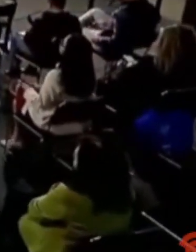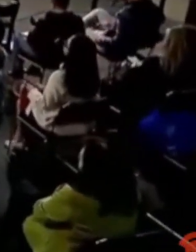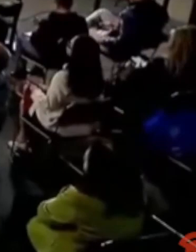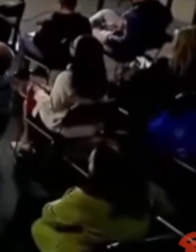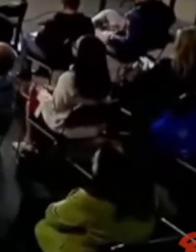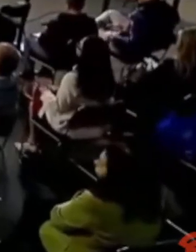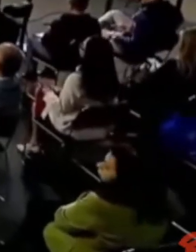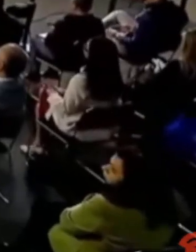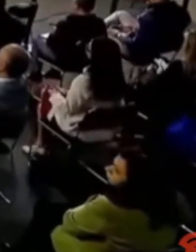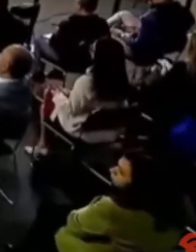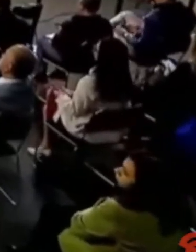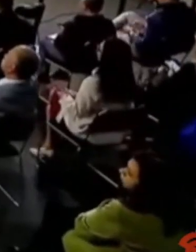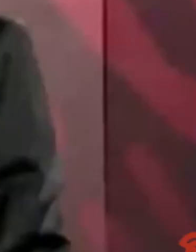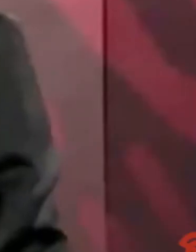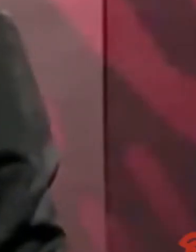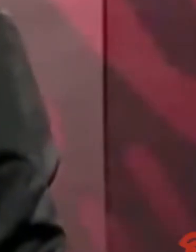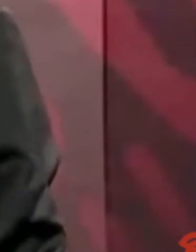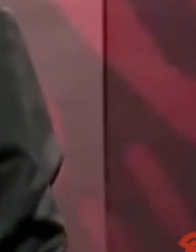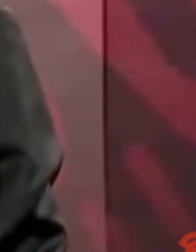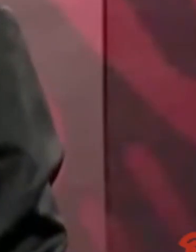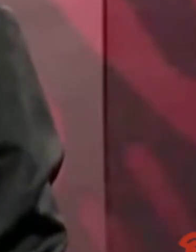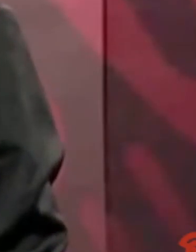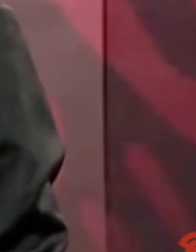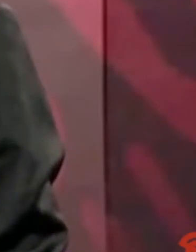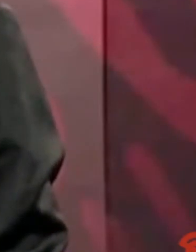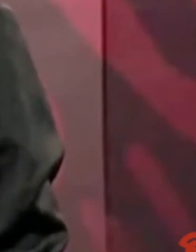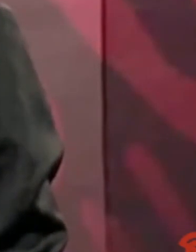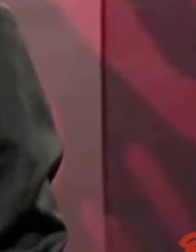del antiguo régimen.